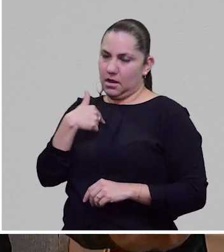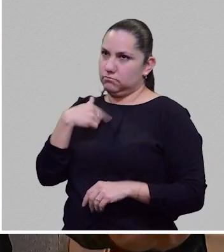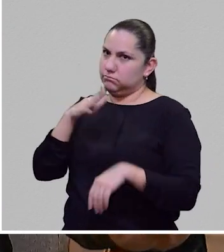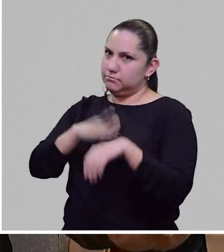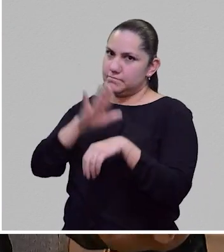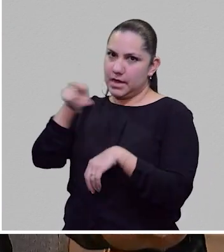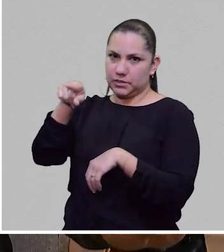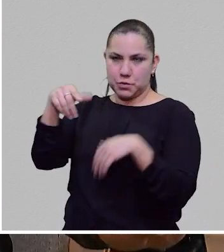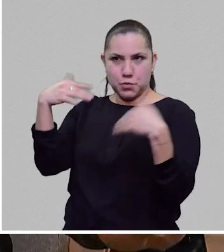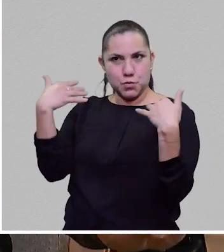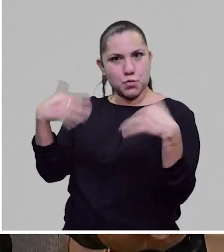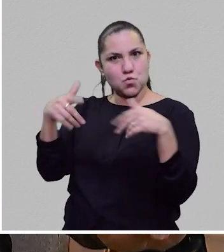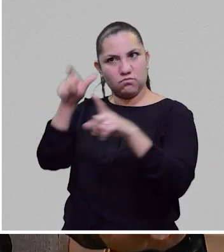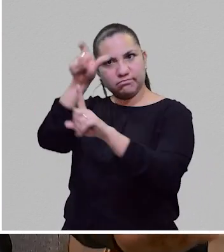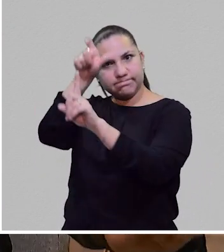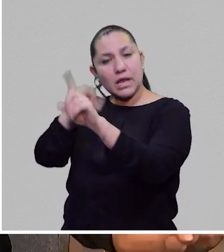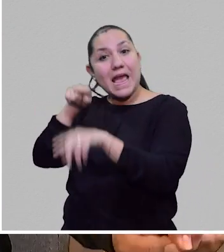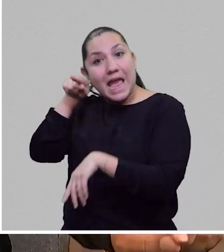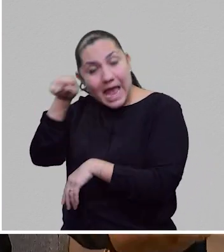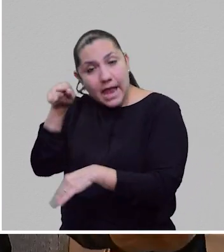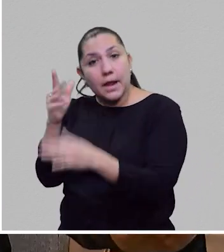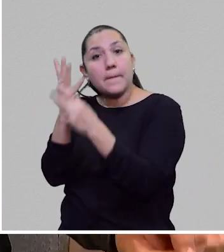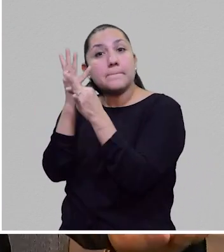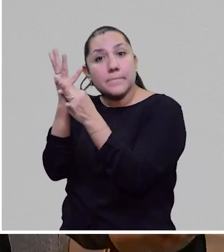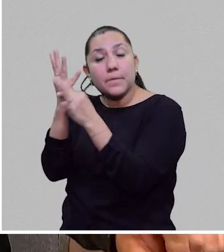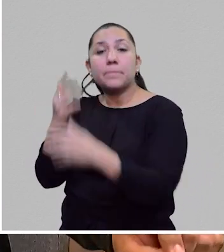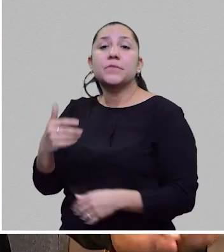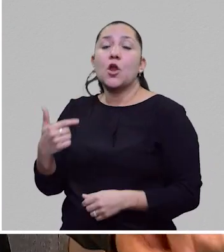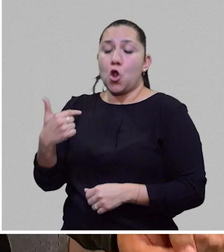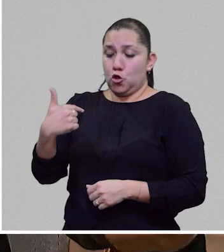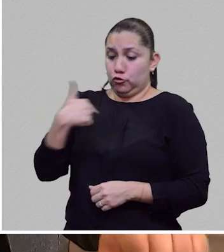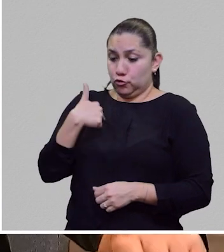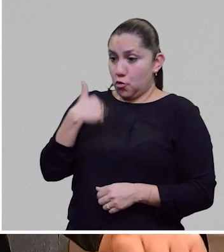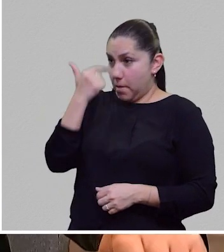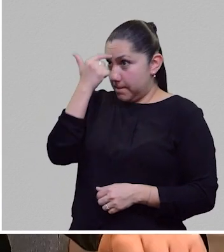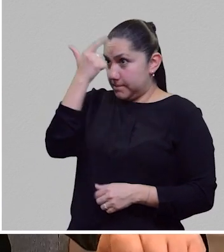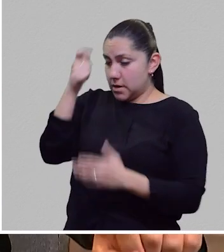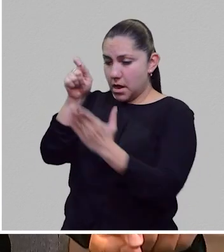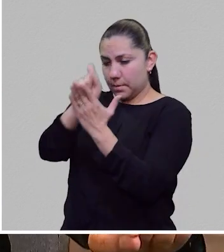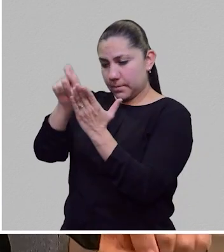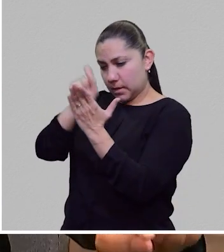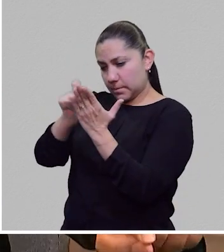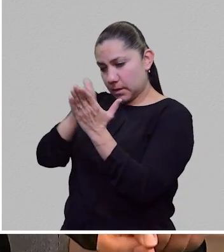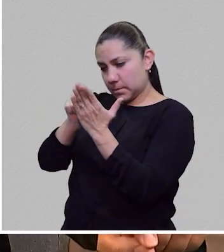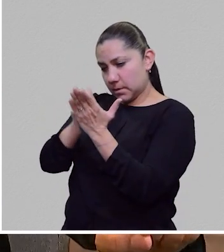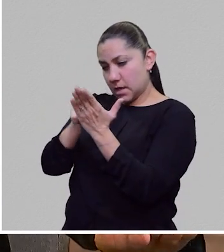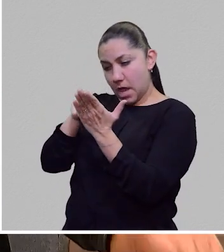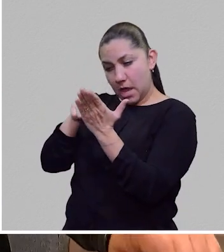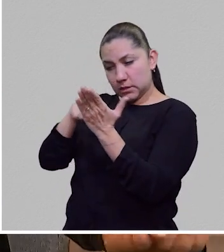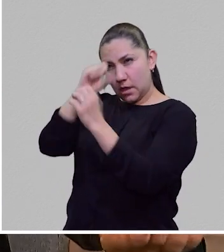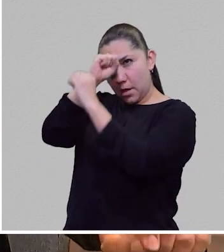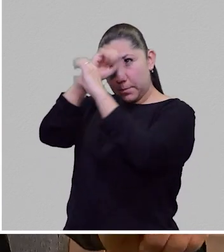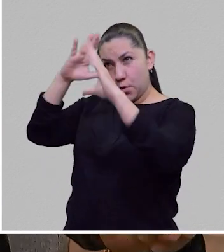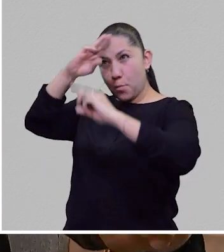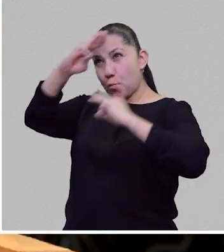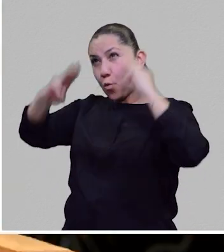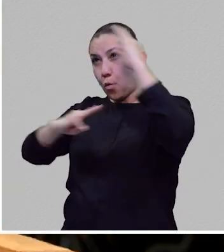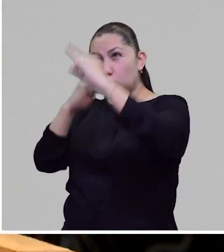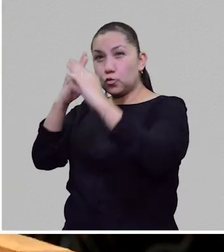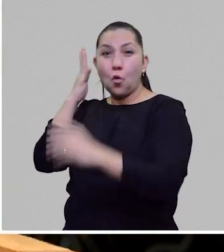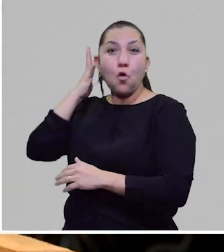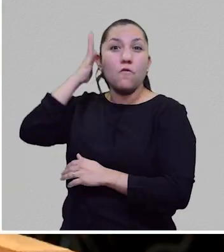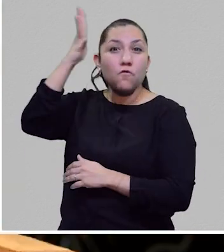decía que él nunca querría habitar un mundo escrito por él. Y hoy en día habitamos un mundo